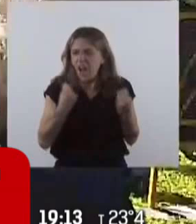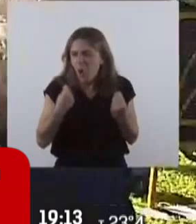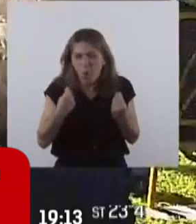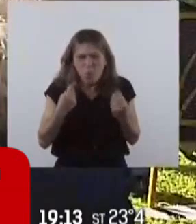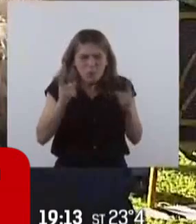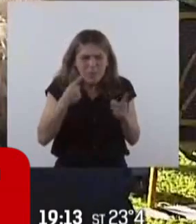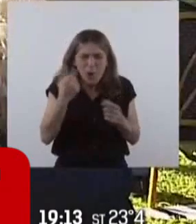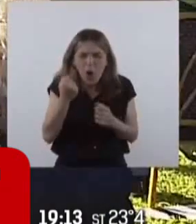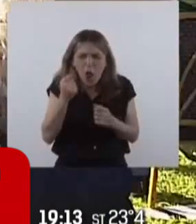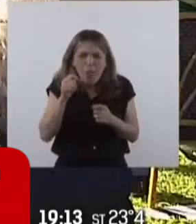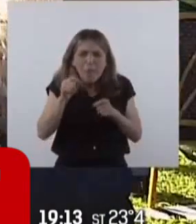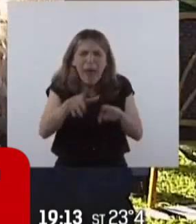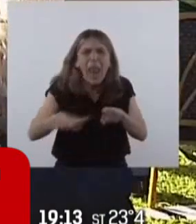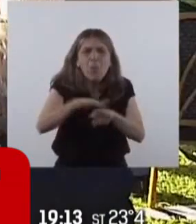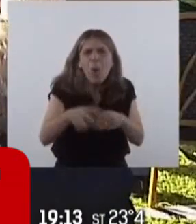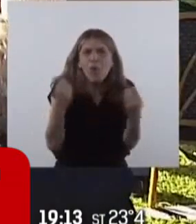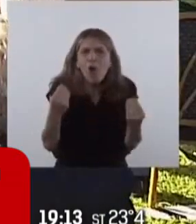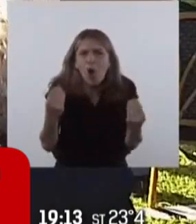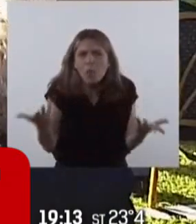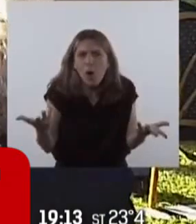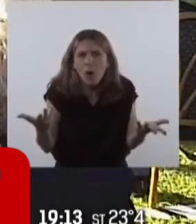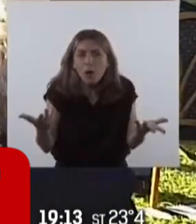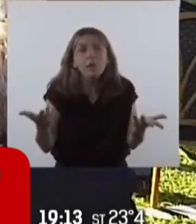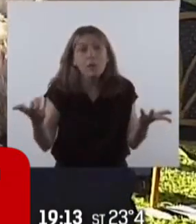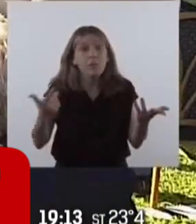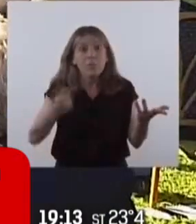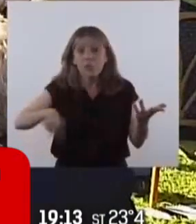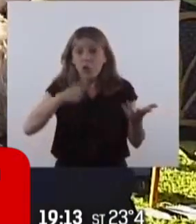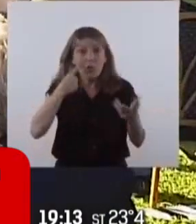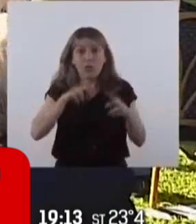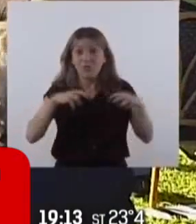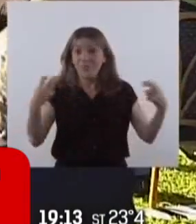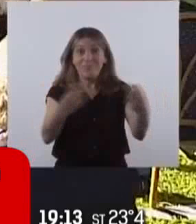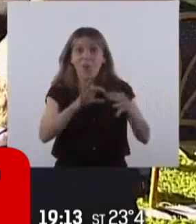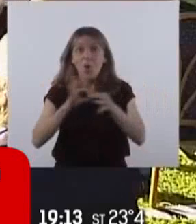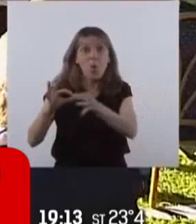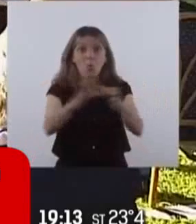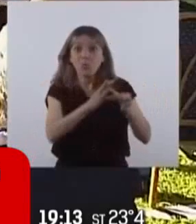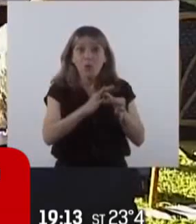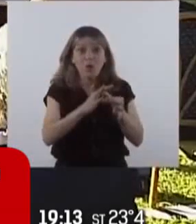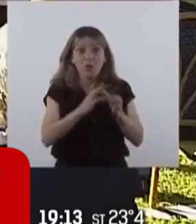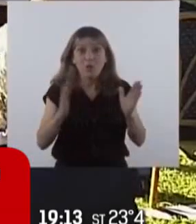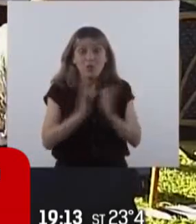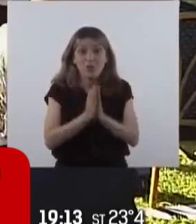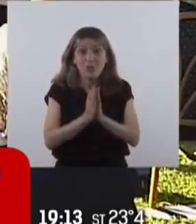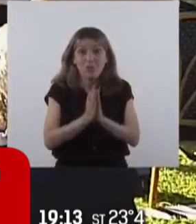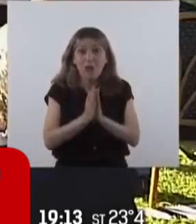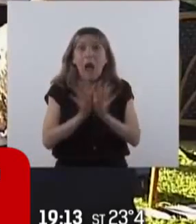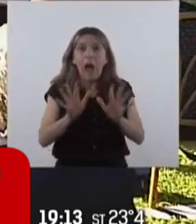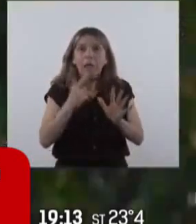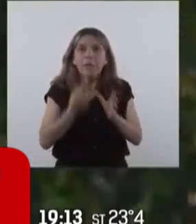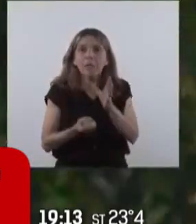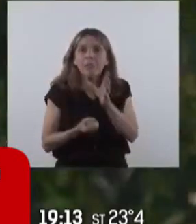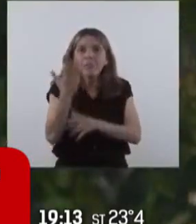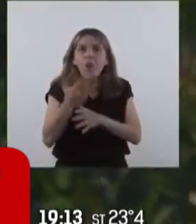popular? Bueno, miren, ya estamos viendo acá, todos juntos, dónde aparece la economía